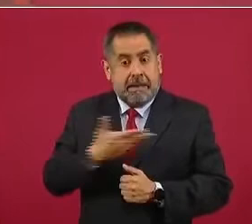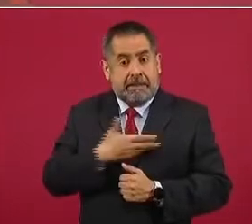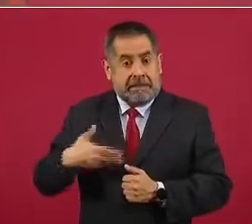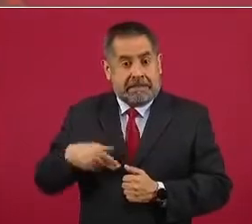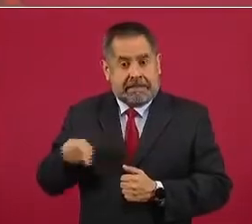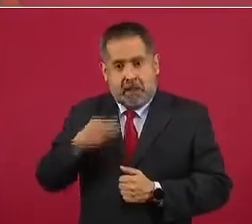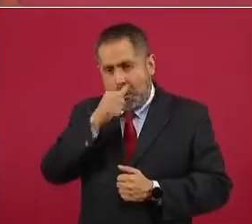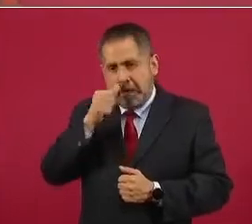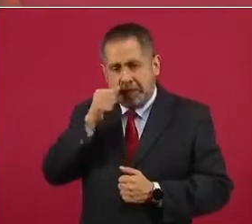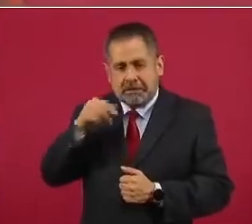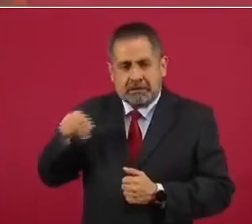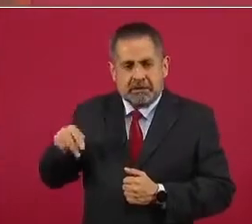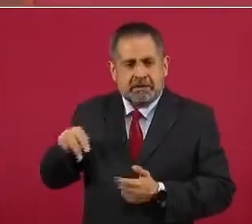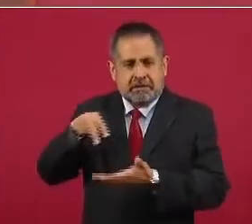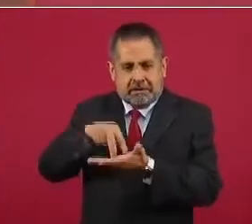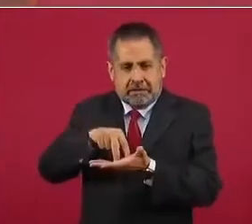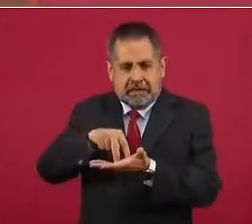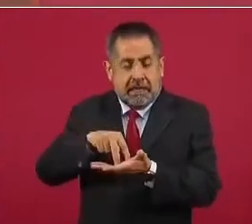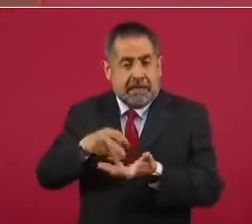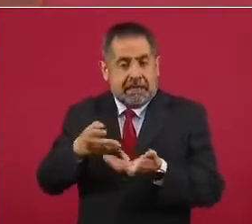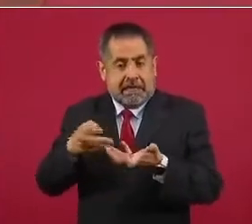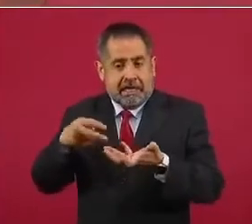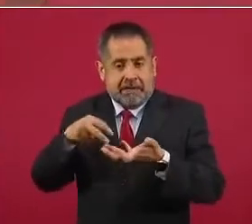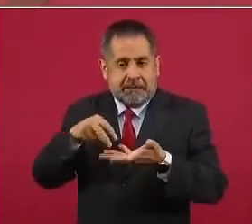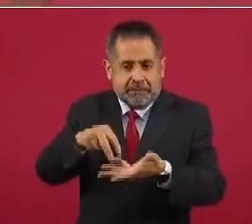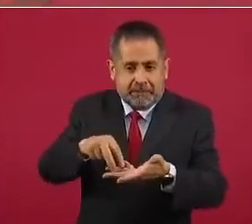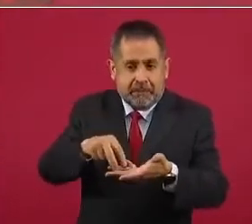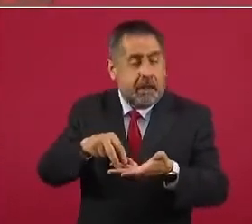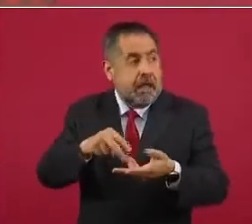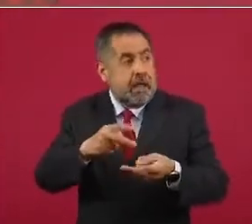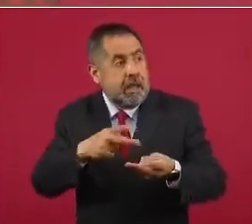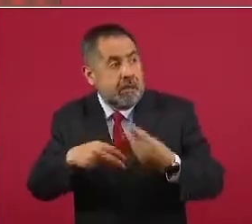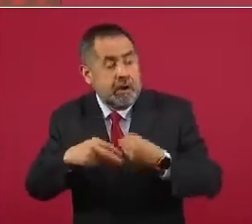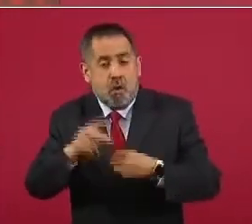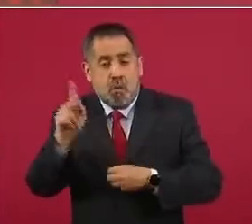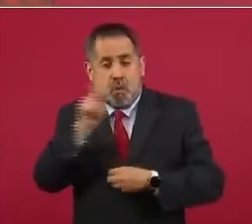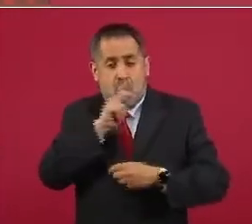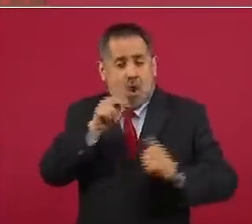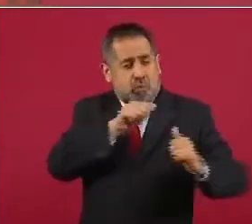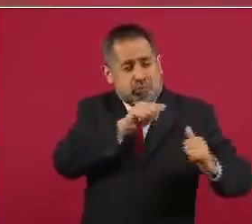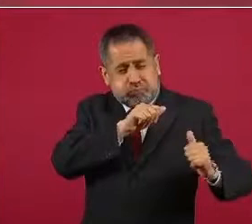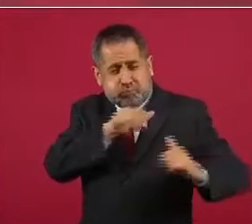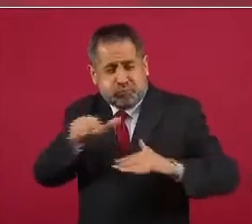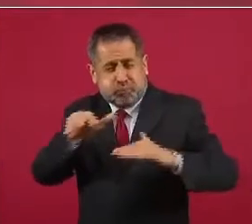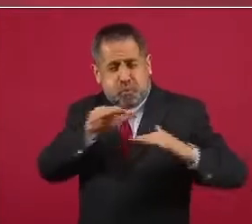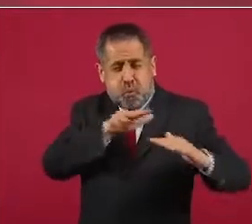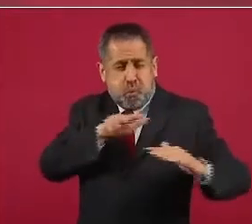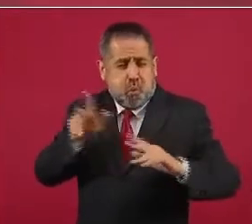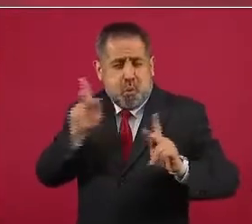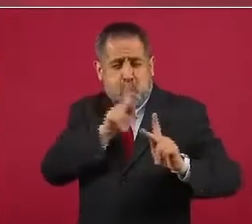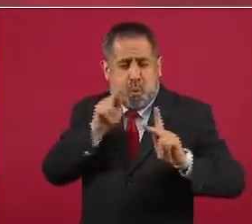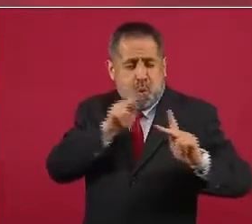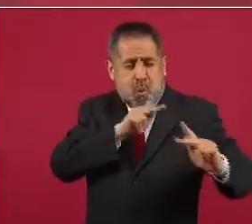en esa parte y vino el viento y